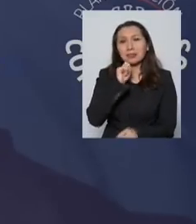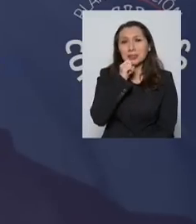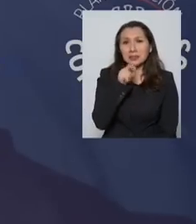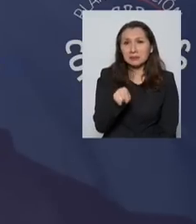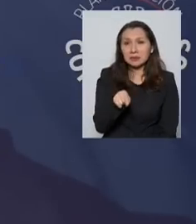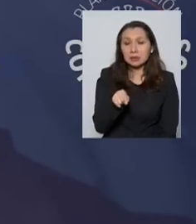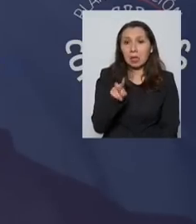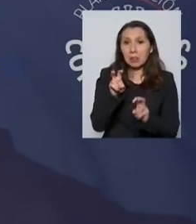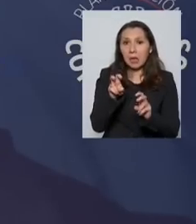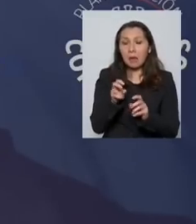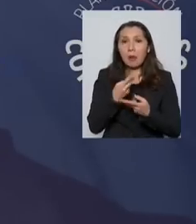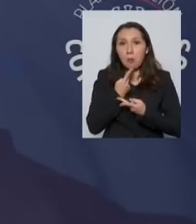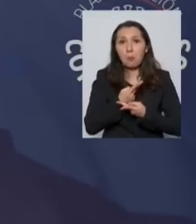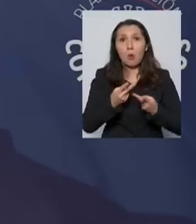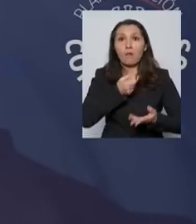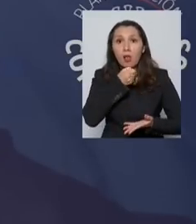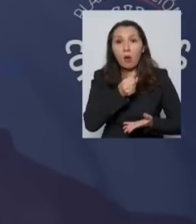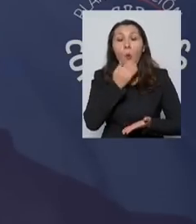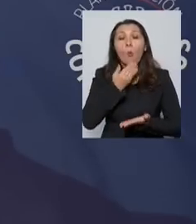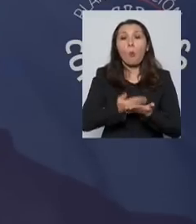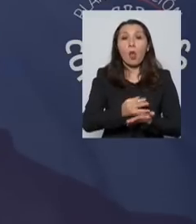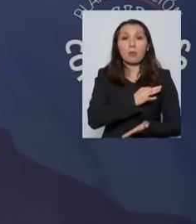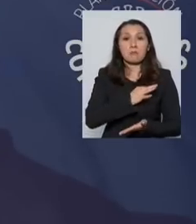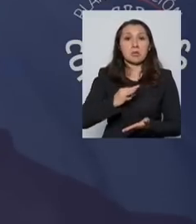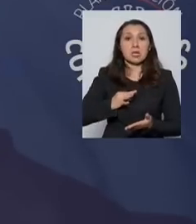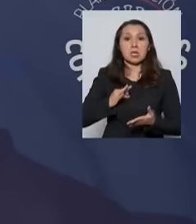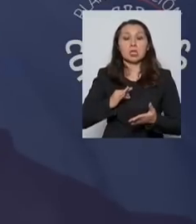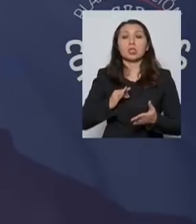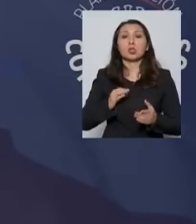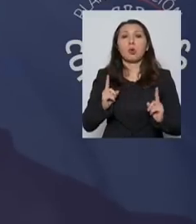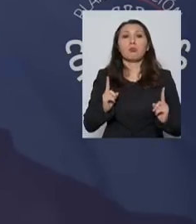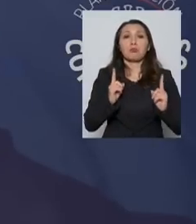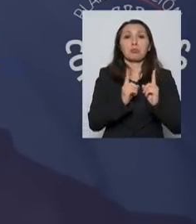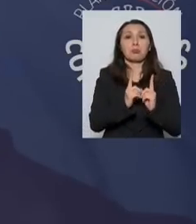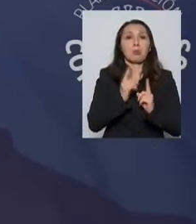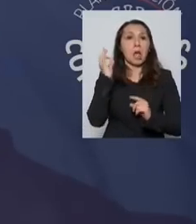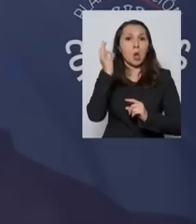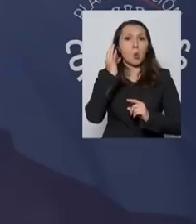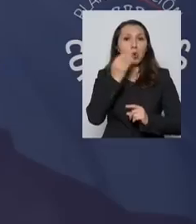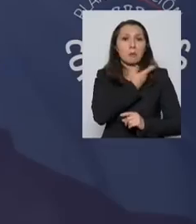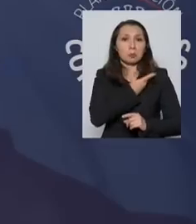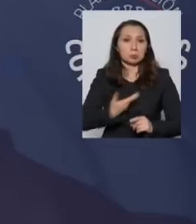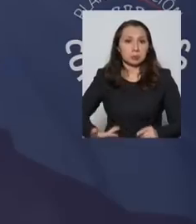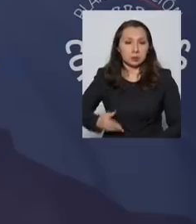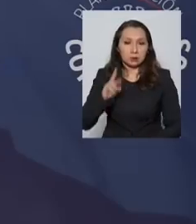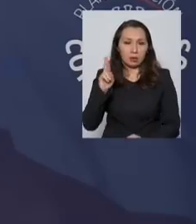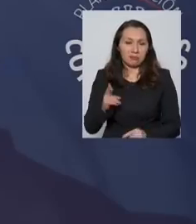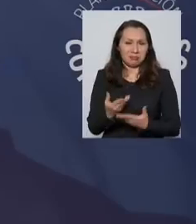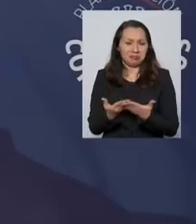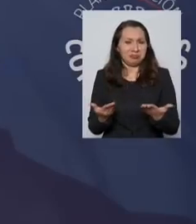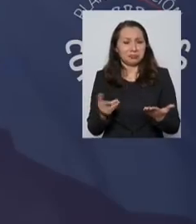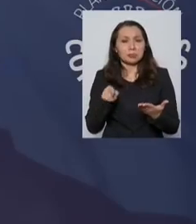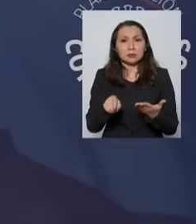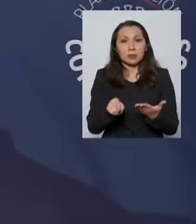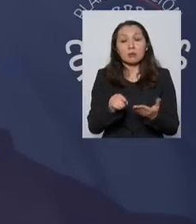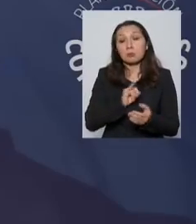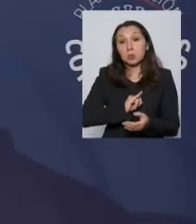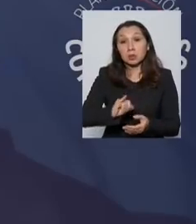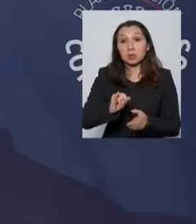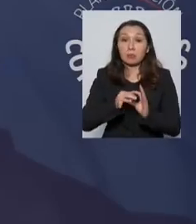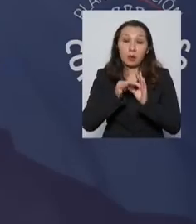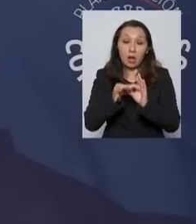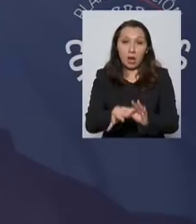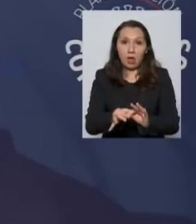tema para un punto de prensa cada vez que un ministro se junta con el presidente de la República y, como siempre,